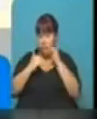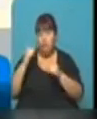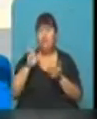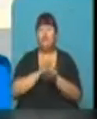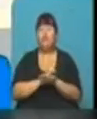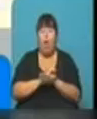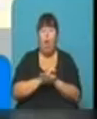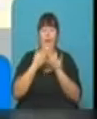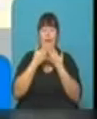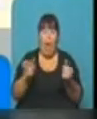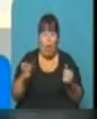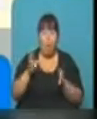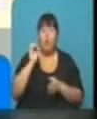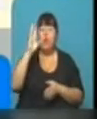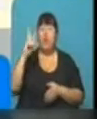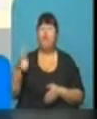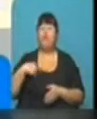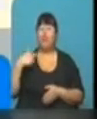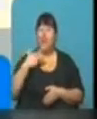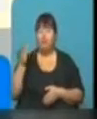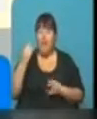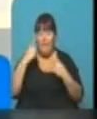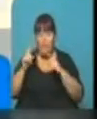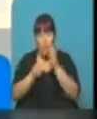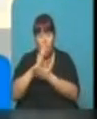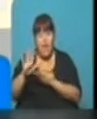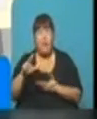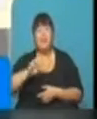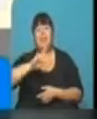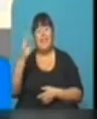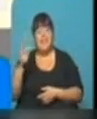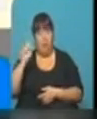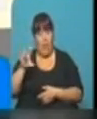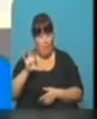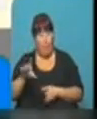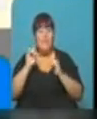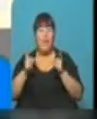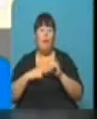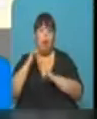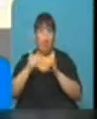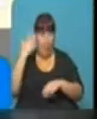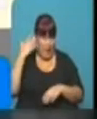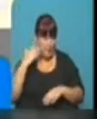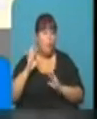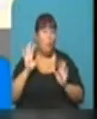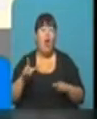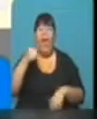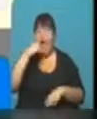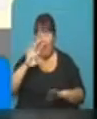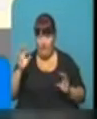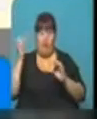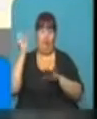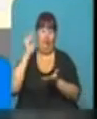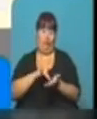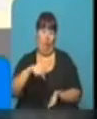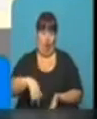marco de la inauguración del Club Social de Innovación de aquí de nuestra ciudad, el segundo de la provincia, como también dijimos en un momento. Bueno, finalmente cegó a